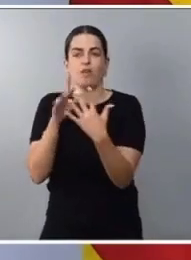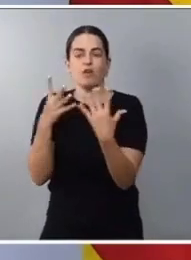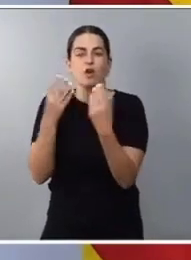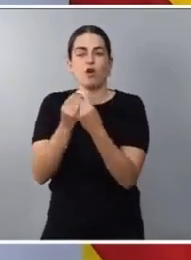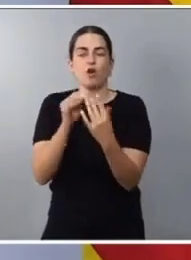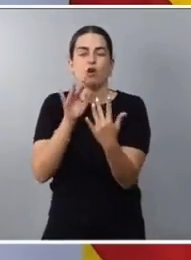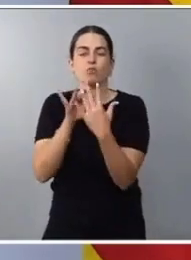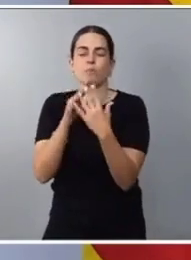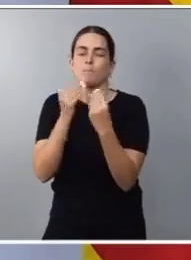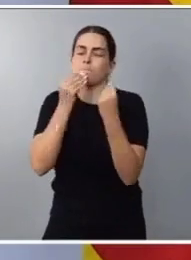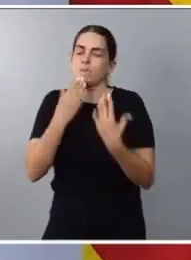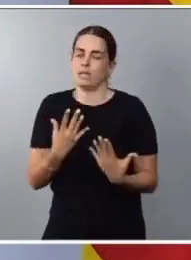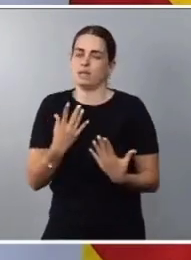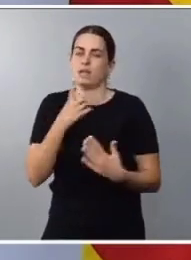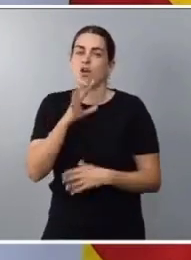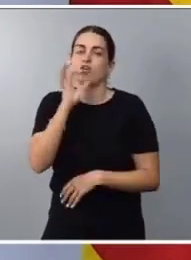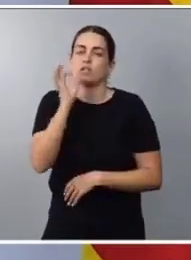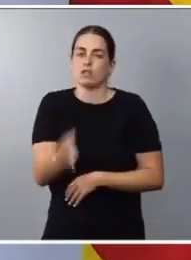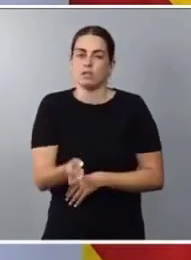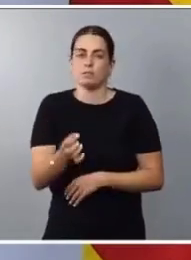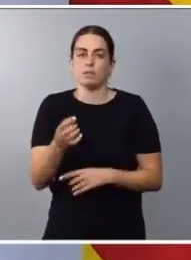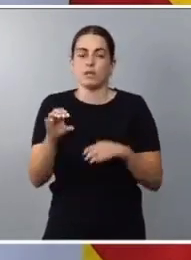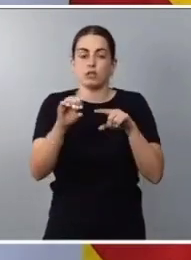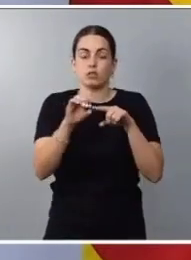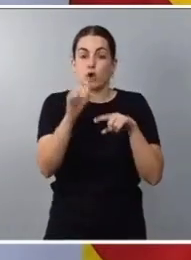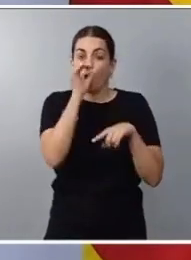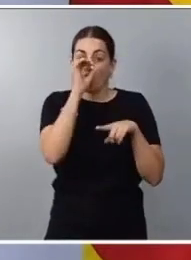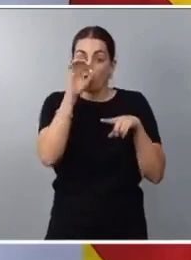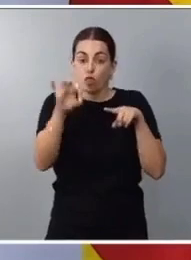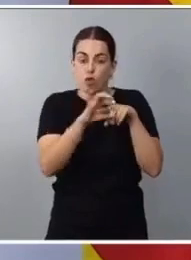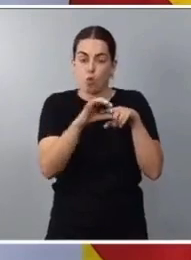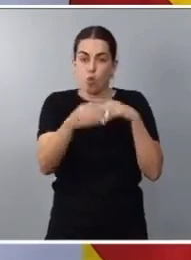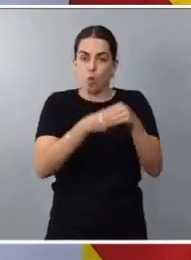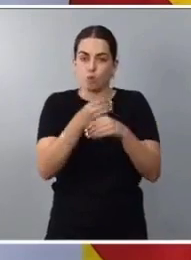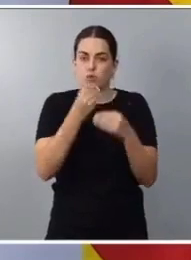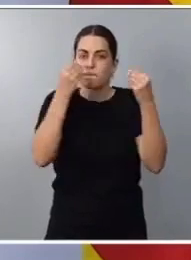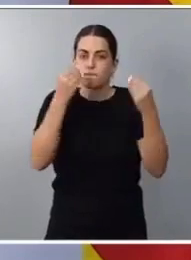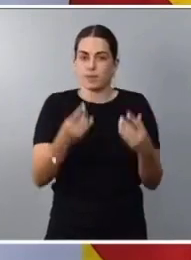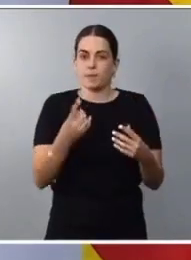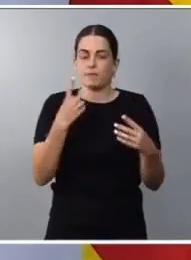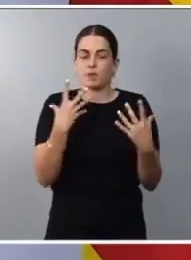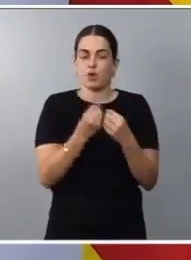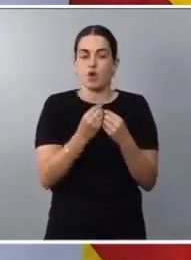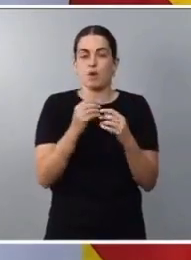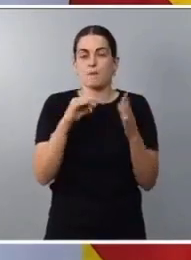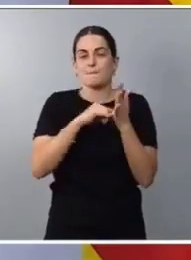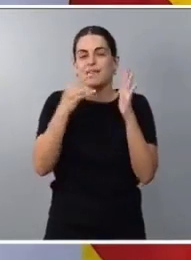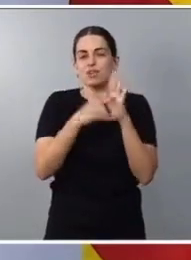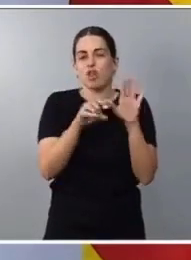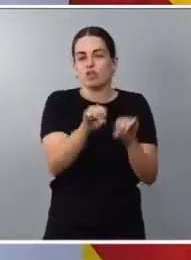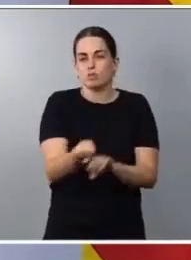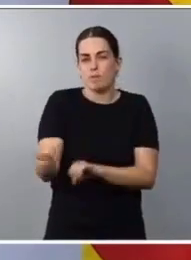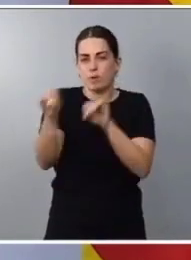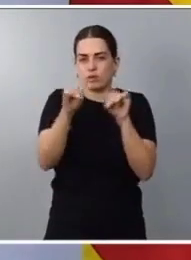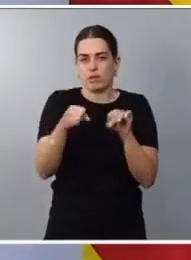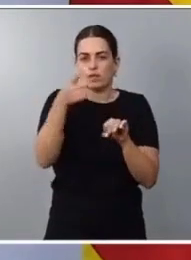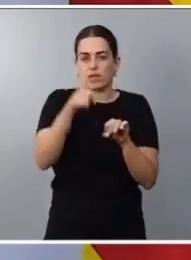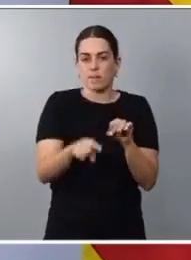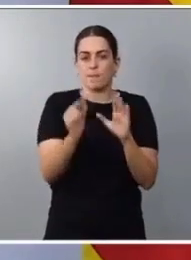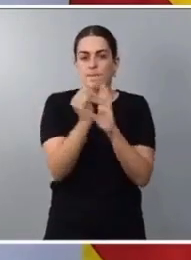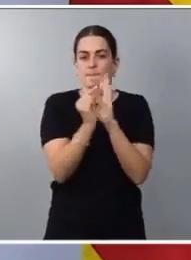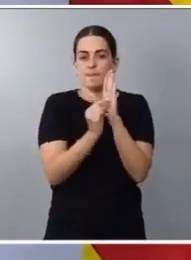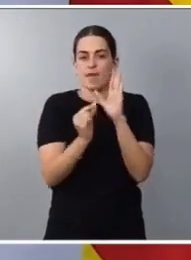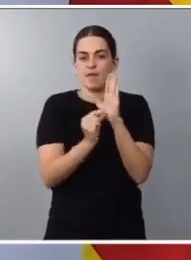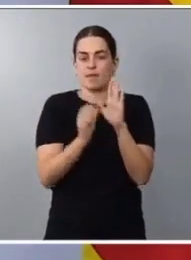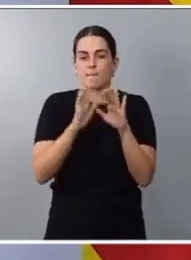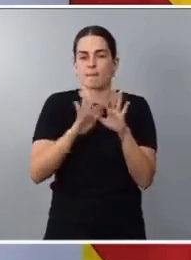consentimiento, el uso de los anticonceptivos, de los métodos barrera y, por tanto, vidas también libres de violencias.